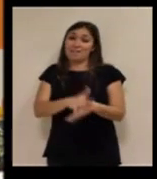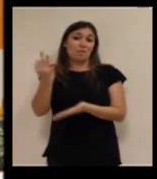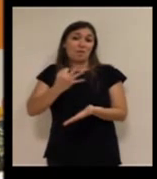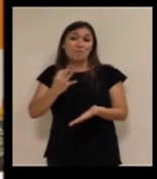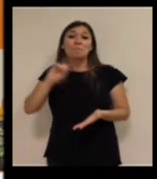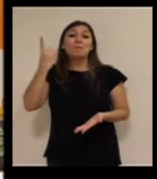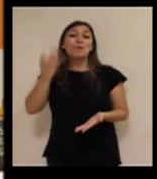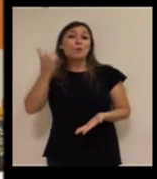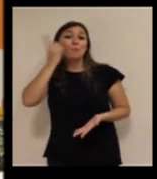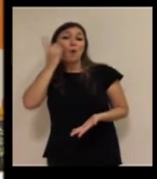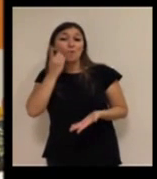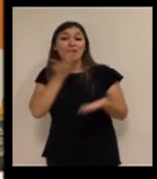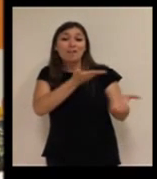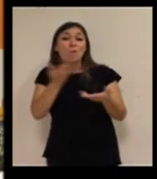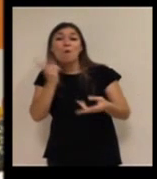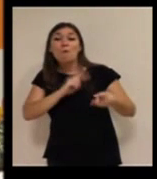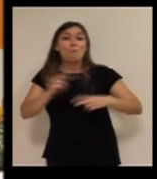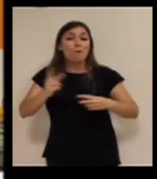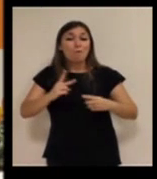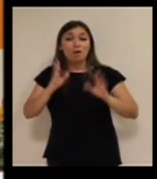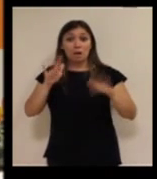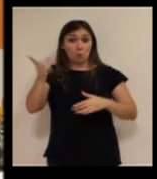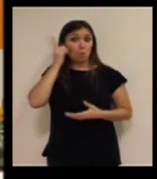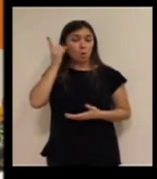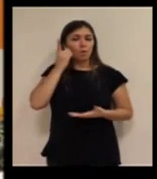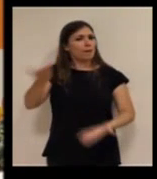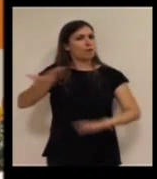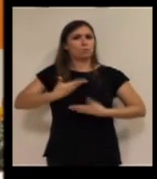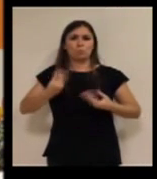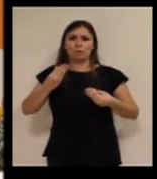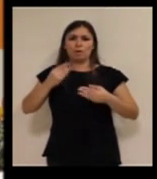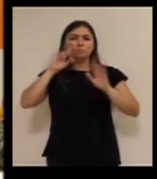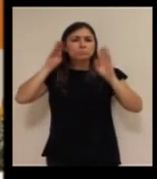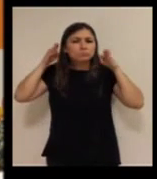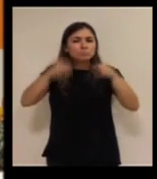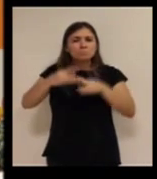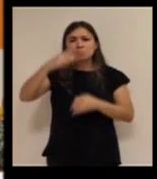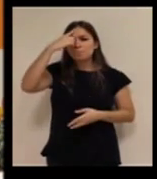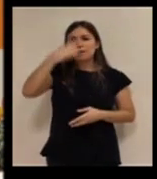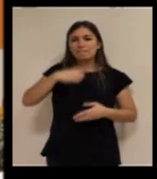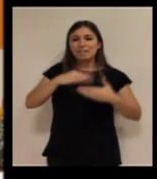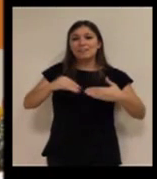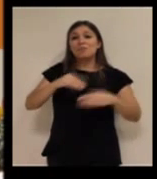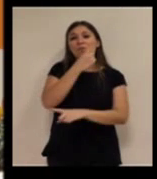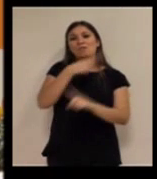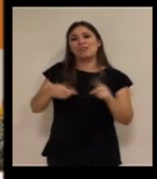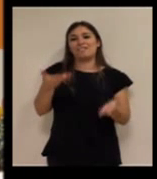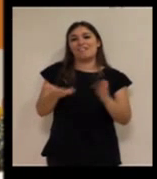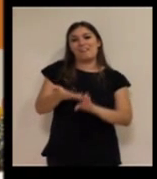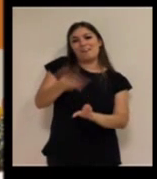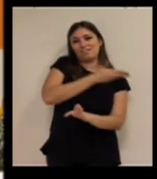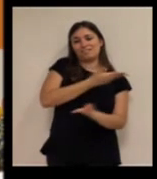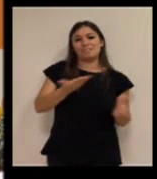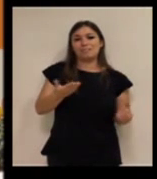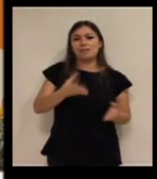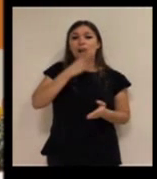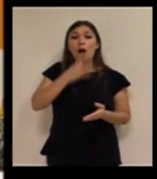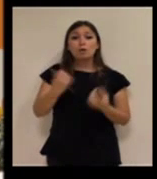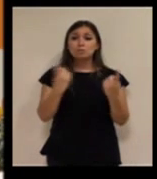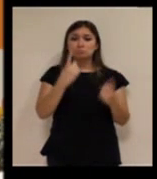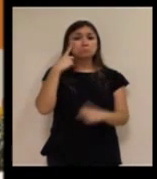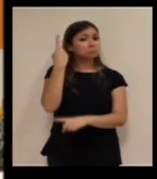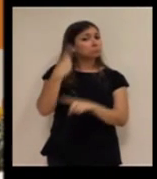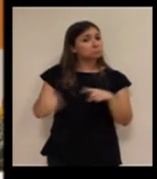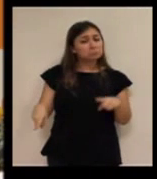móvil nos ha servido para dirigirnos también a un perfil de usuario distinto. Un perfil que tiene necesidades